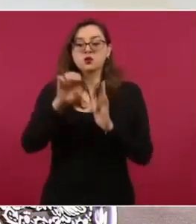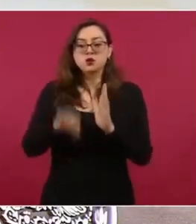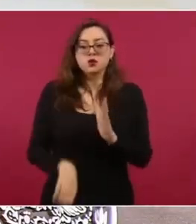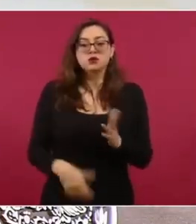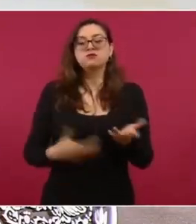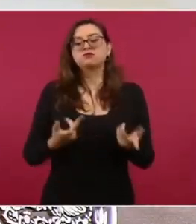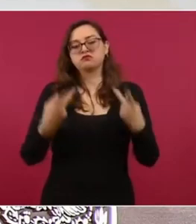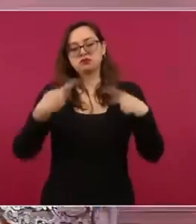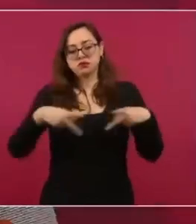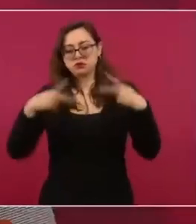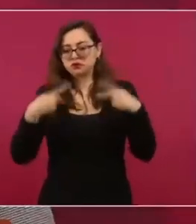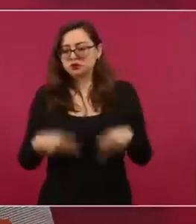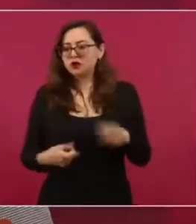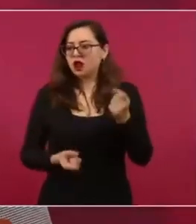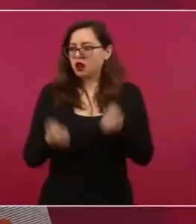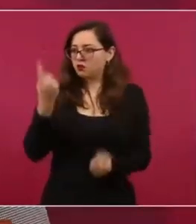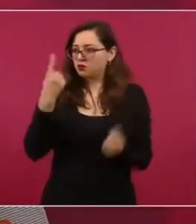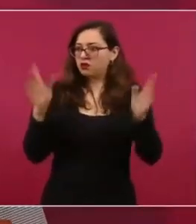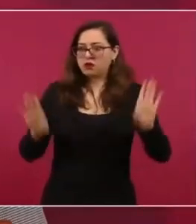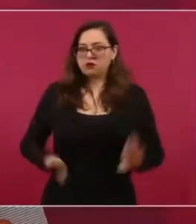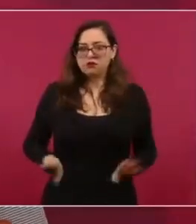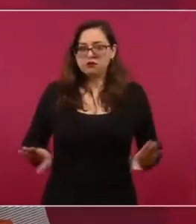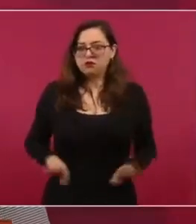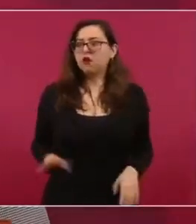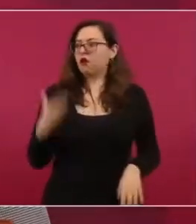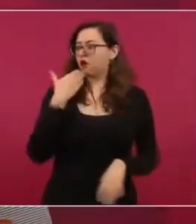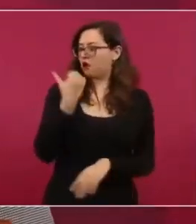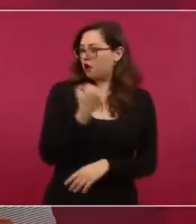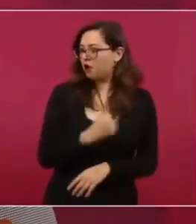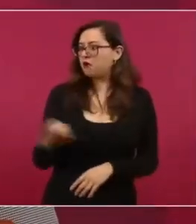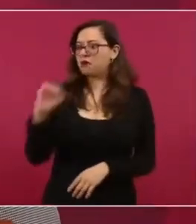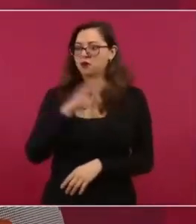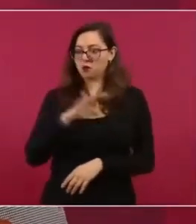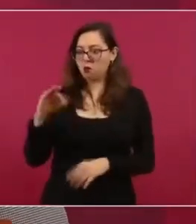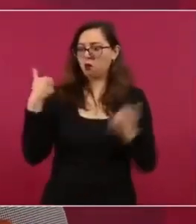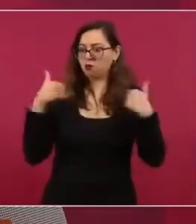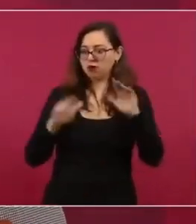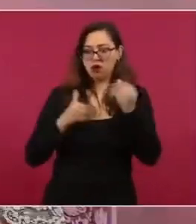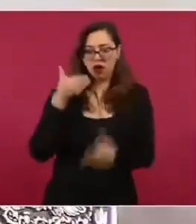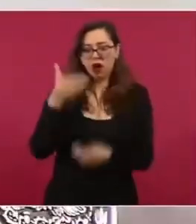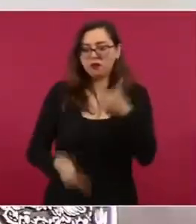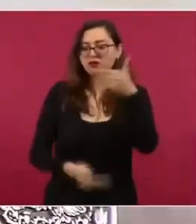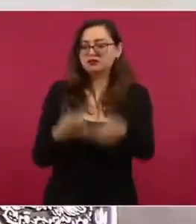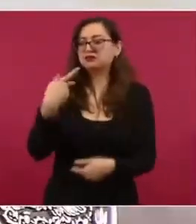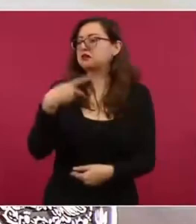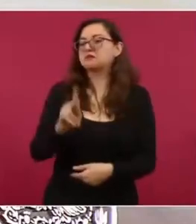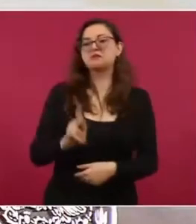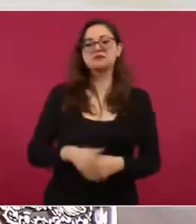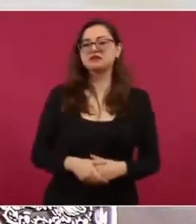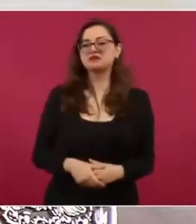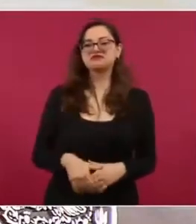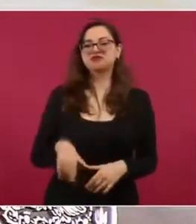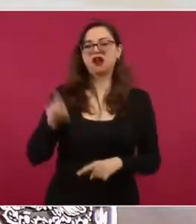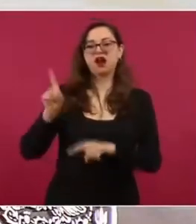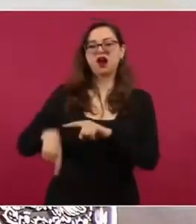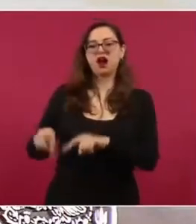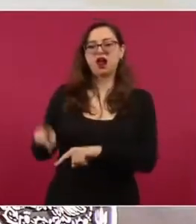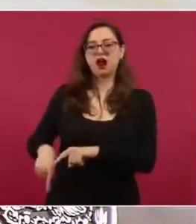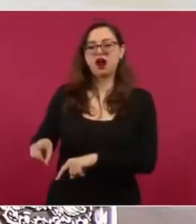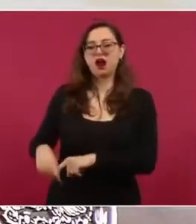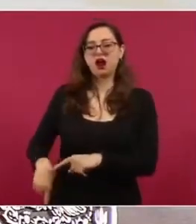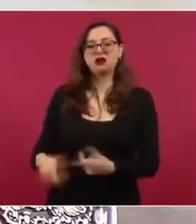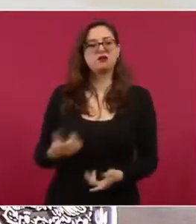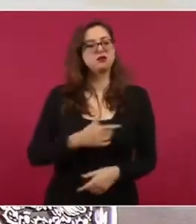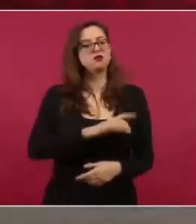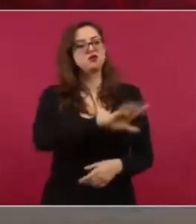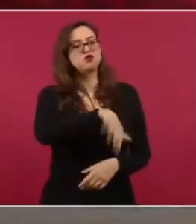descenso, lo que ha perjudicado el nivel de competitividad en la Liga MX. Y pues bueno, lo hacen para que sus clubes no bajen y